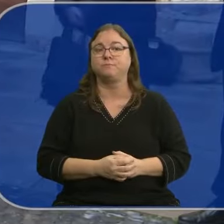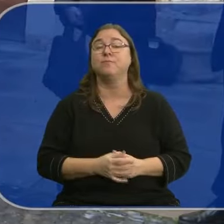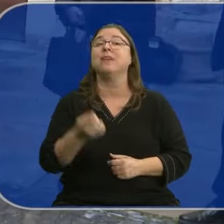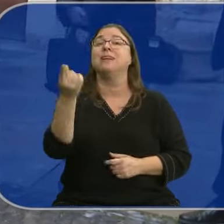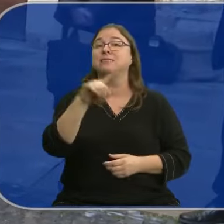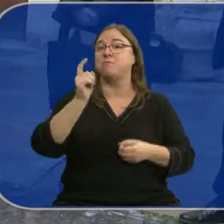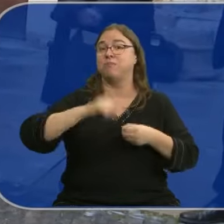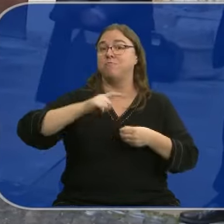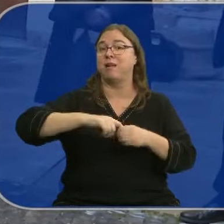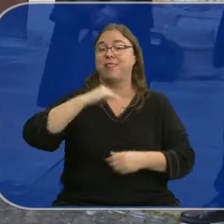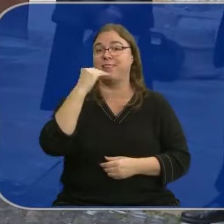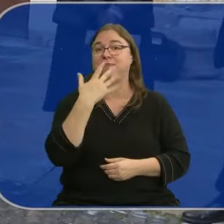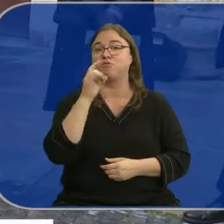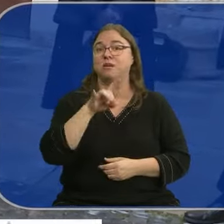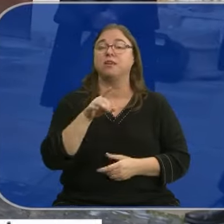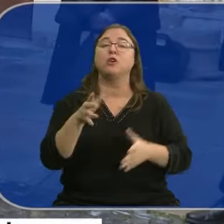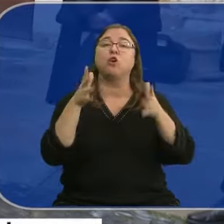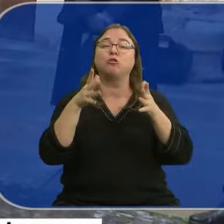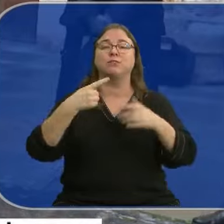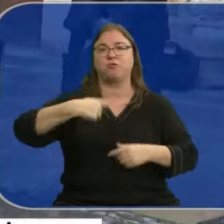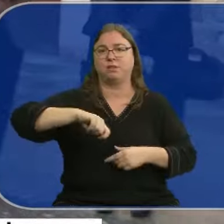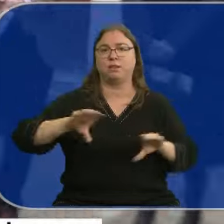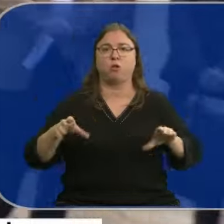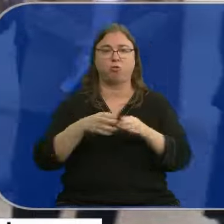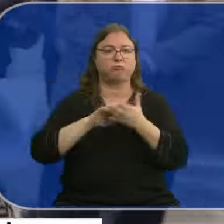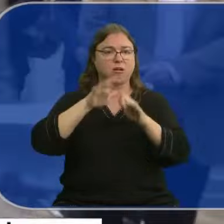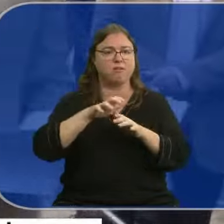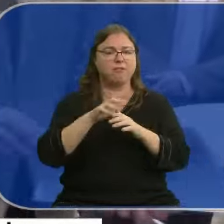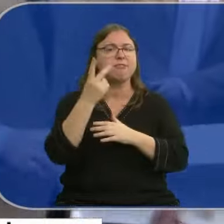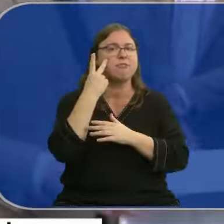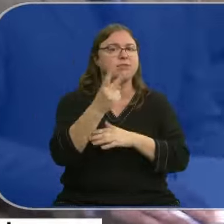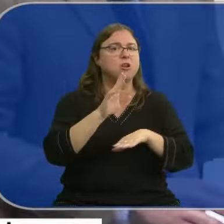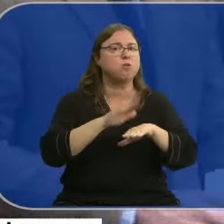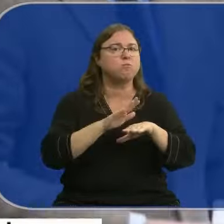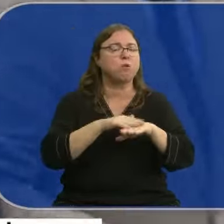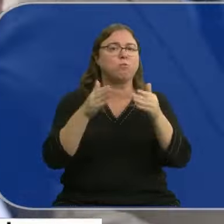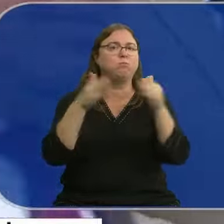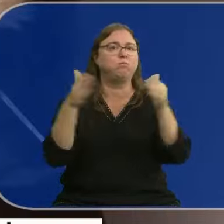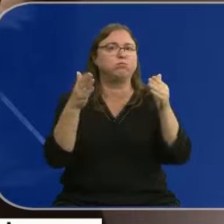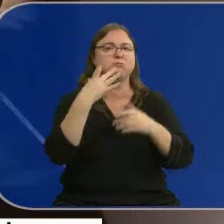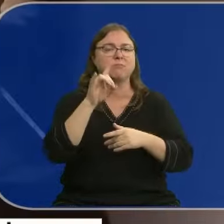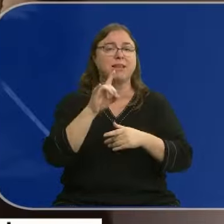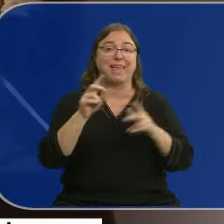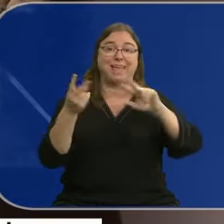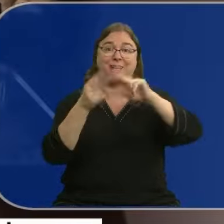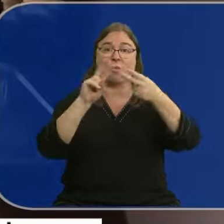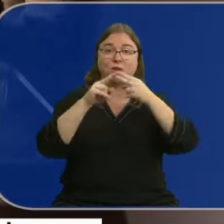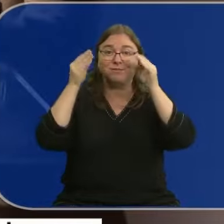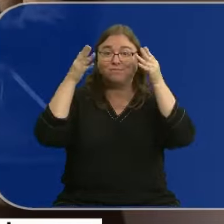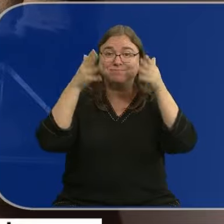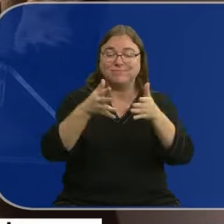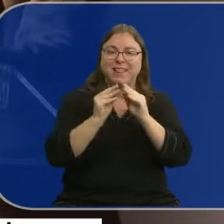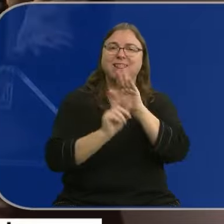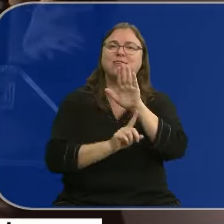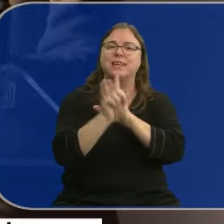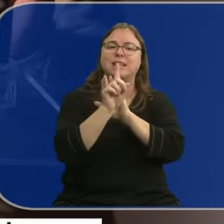También ha estado en Zamora el consejero de la presidencia de la Junta de Castilla y León, una visita con motivo de la inauguración del encuentro centrado en el desarrollo de